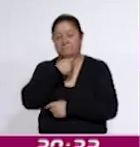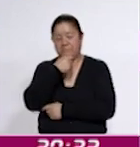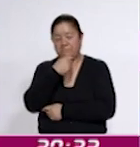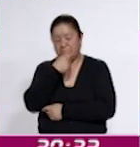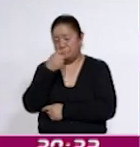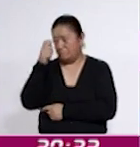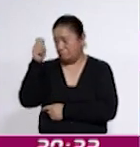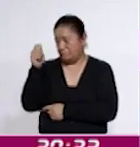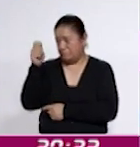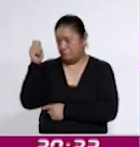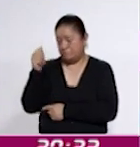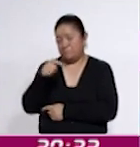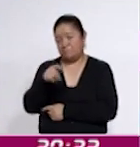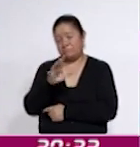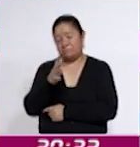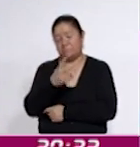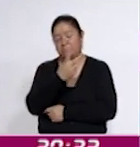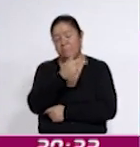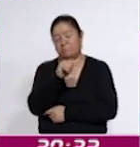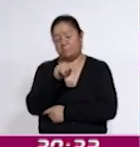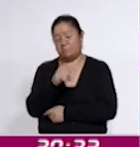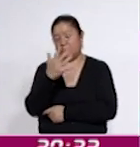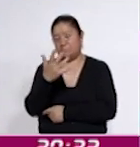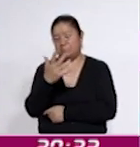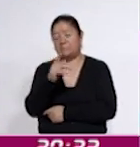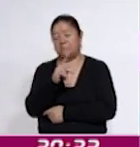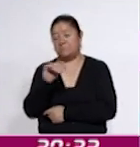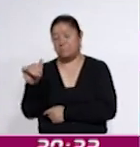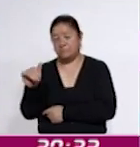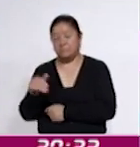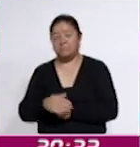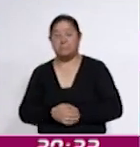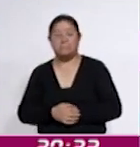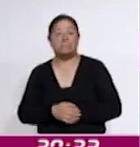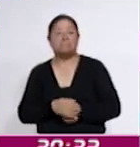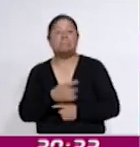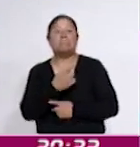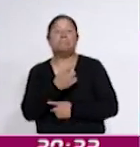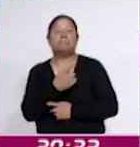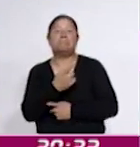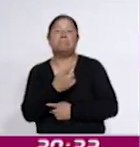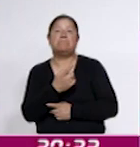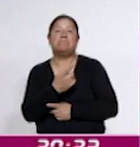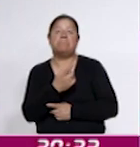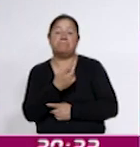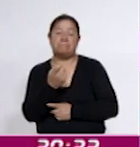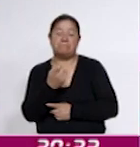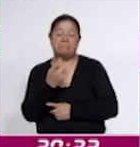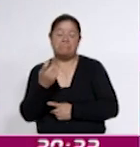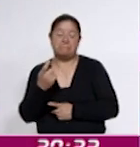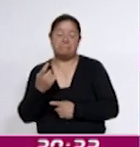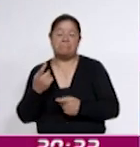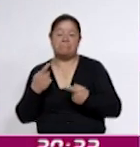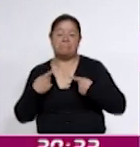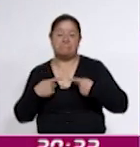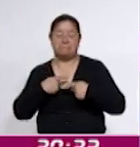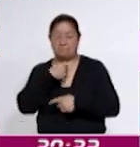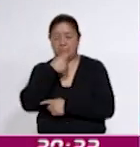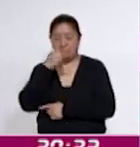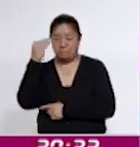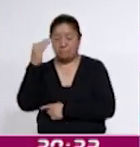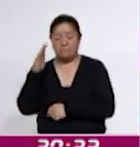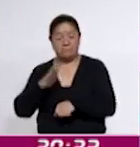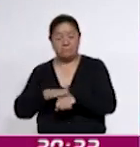Con un recorrido aproximado de 2.5 kilómetros, más de un centenar de adultos mayores invitaron a este sector de la población